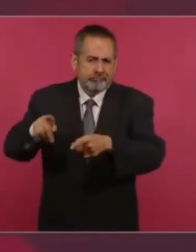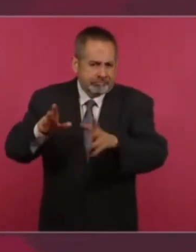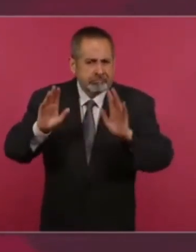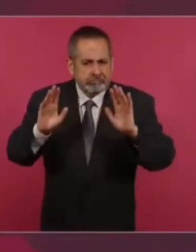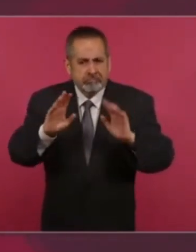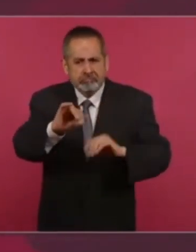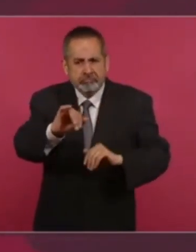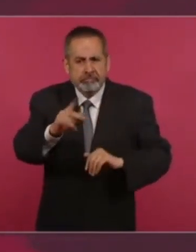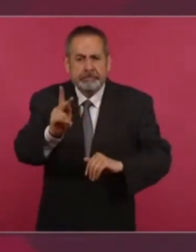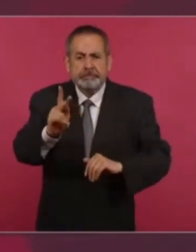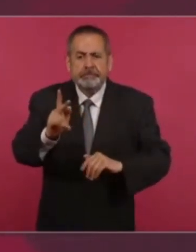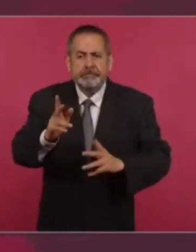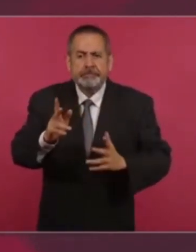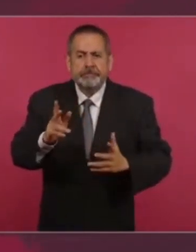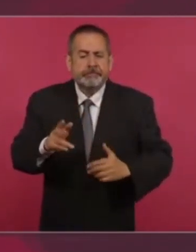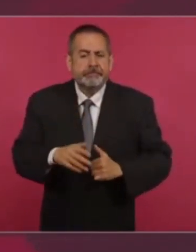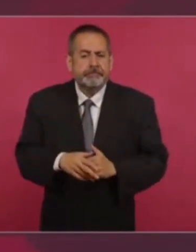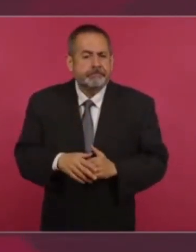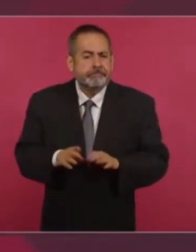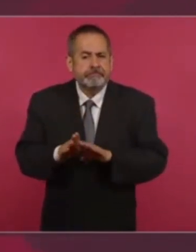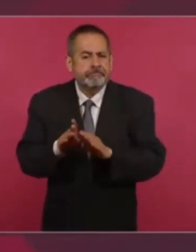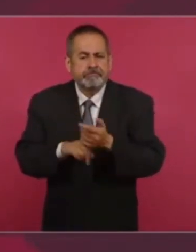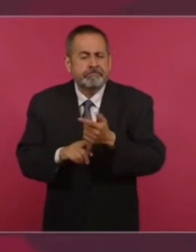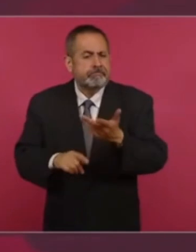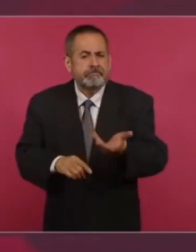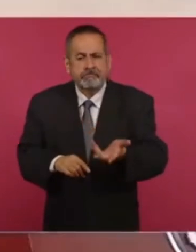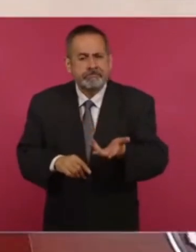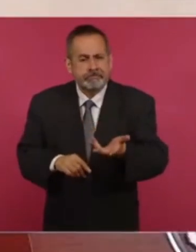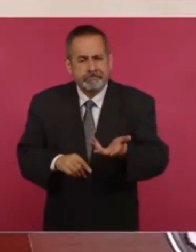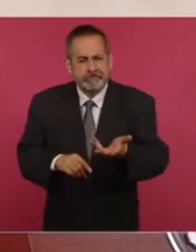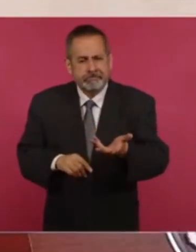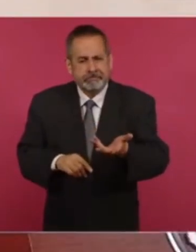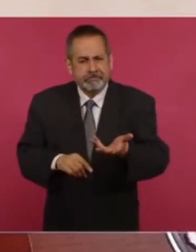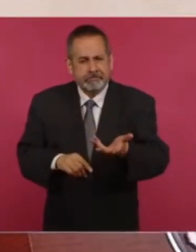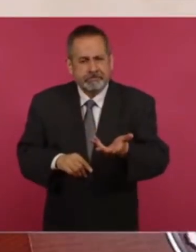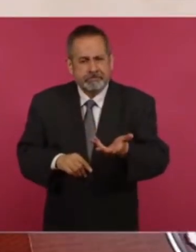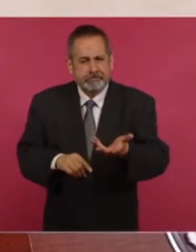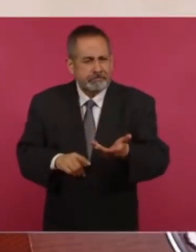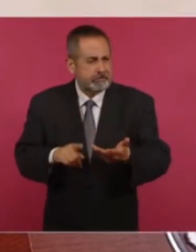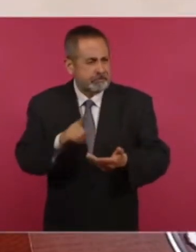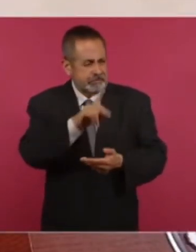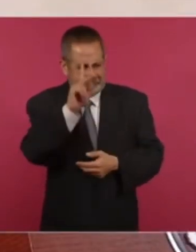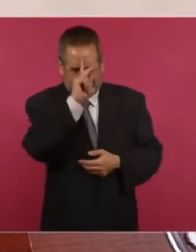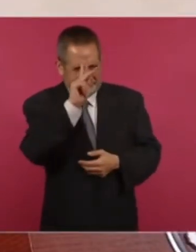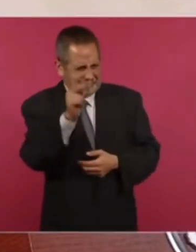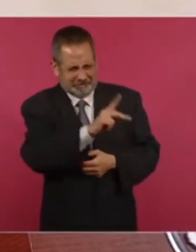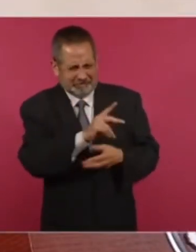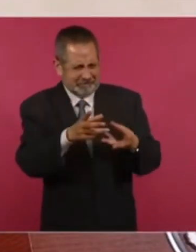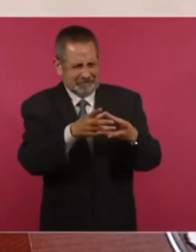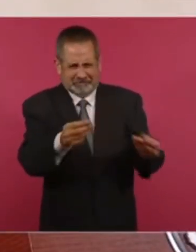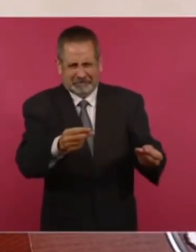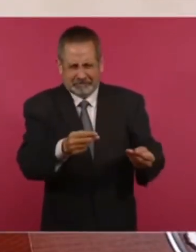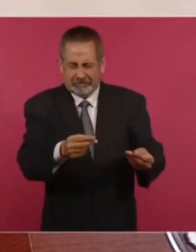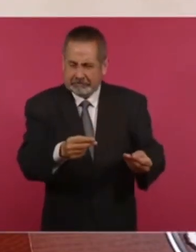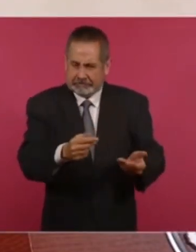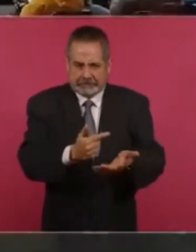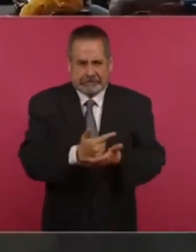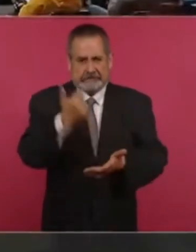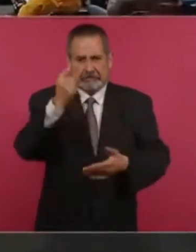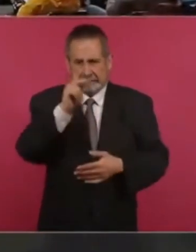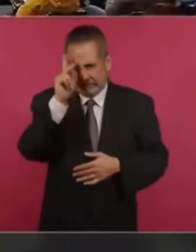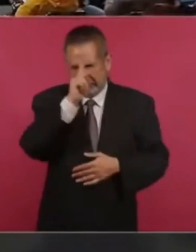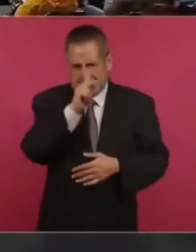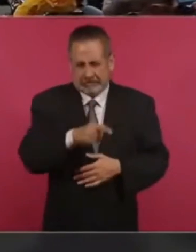porque cómo se da una tragedia de esa